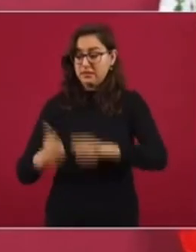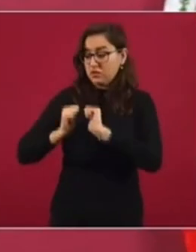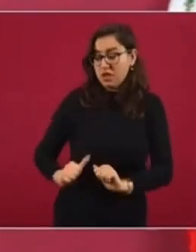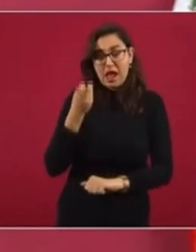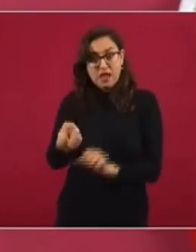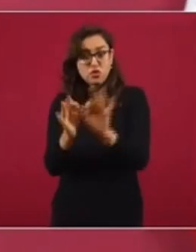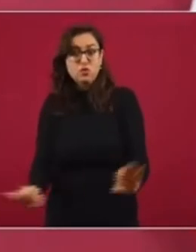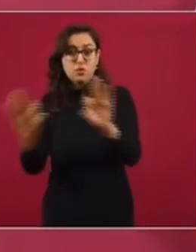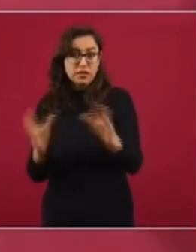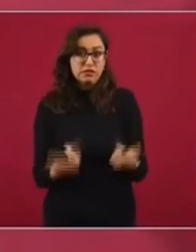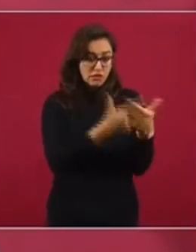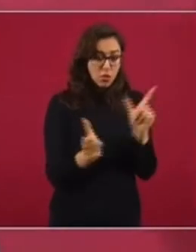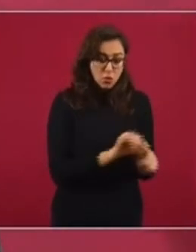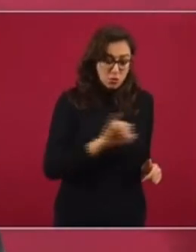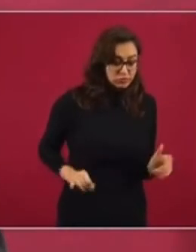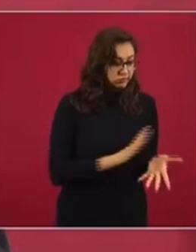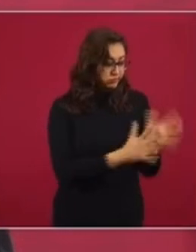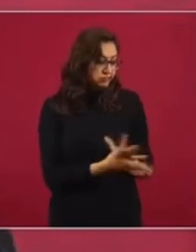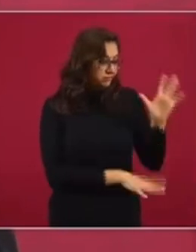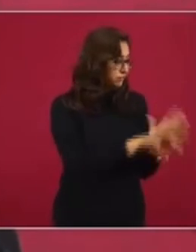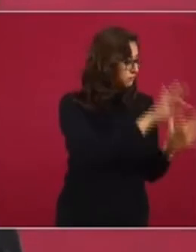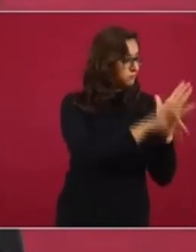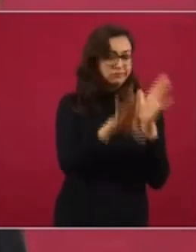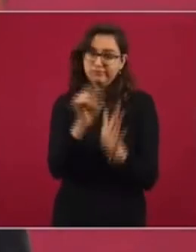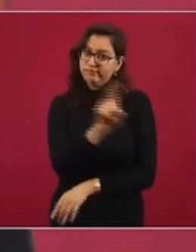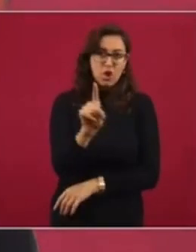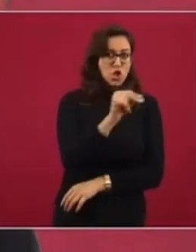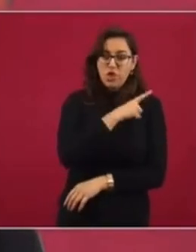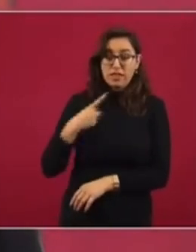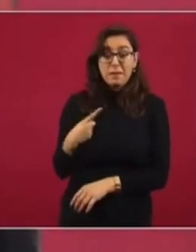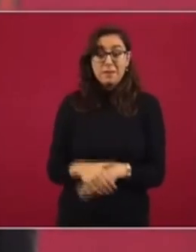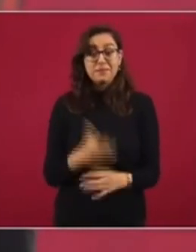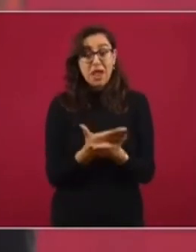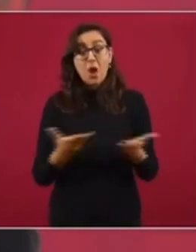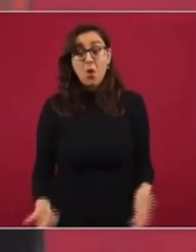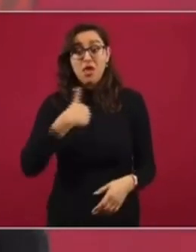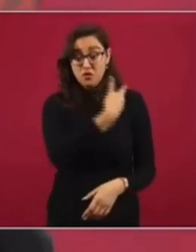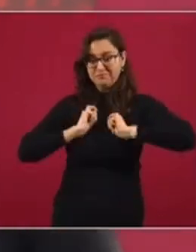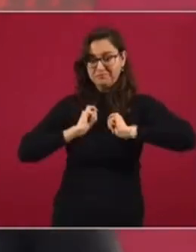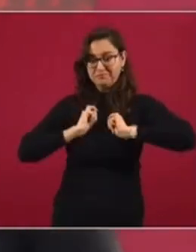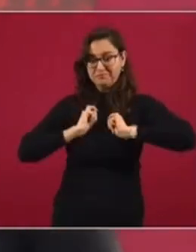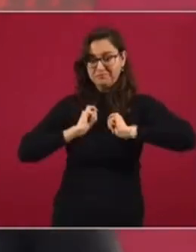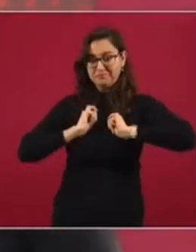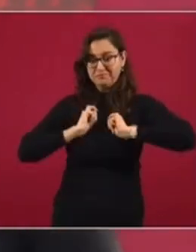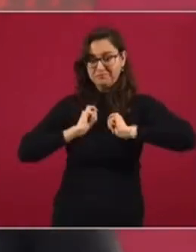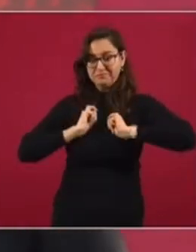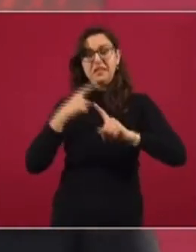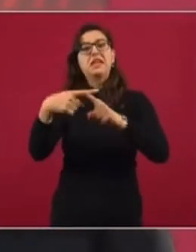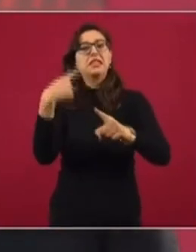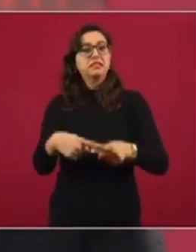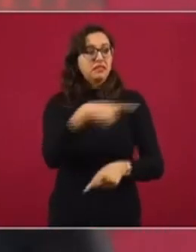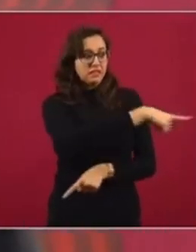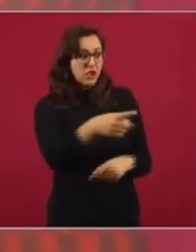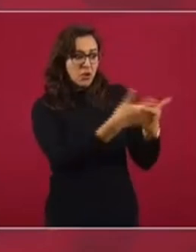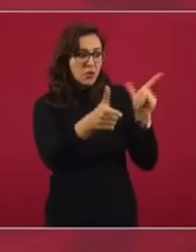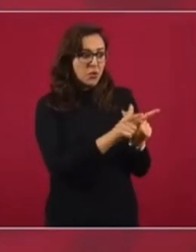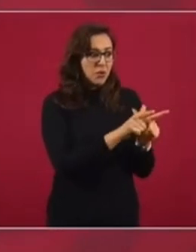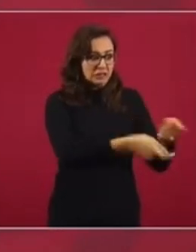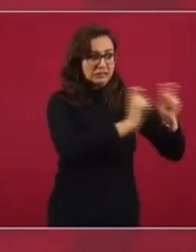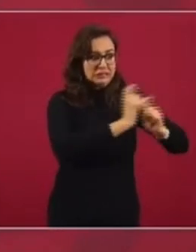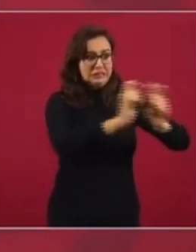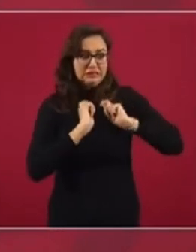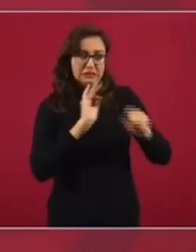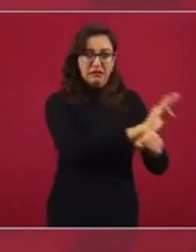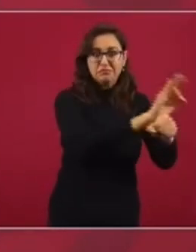Yo llego a la presidencia y soy completamente libre. No estoy subordinado a ningún grupo de interés creado.